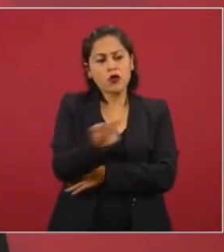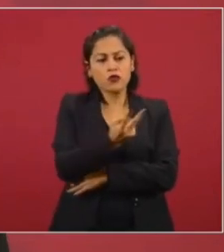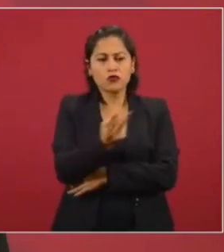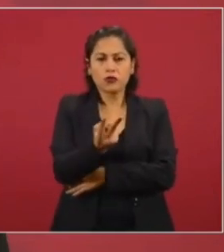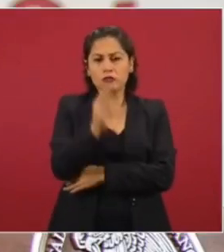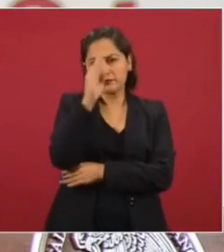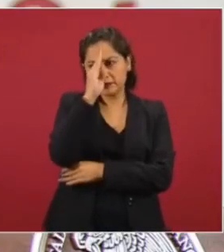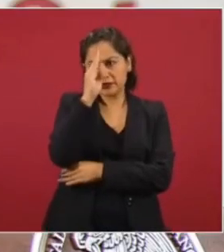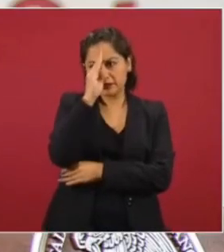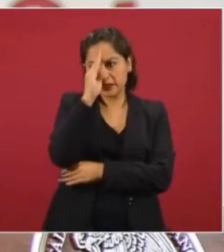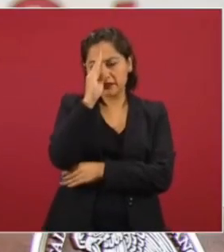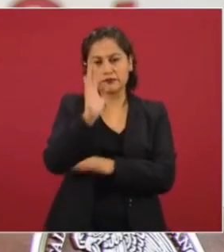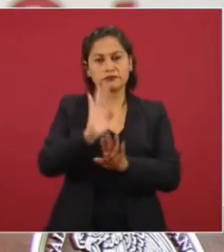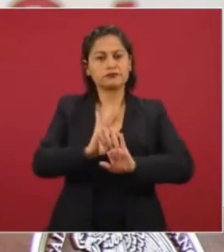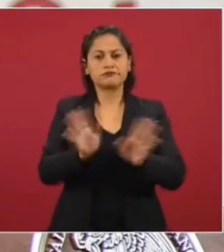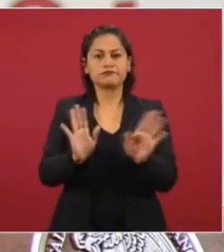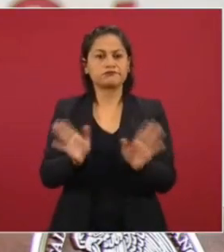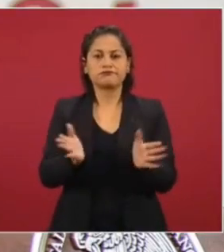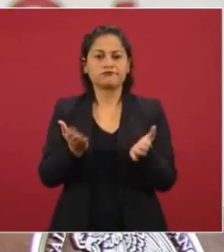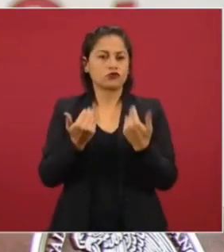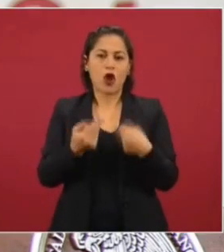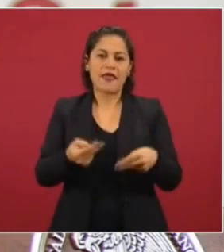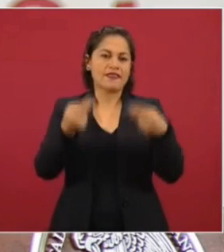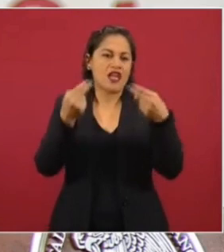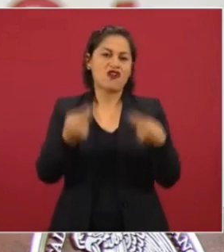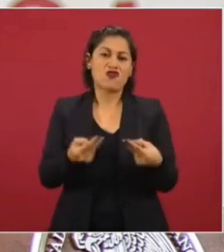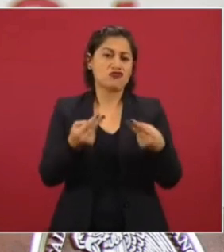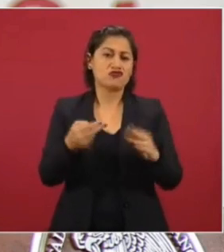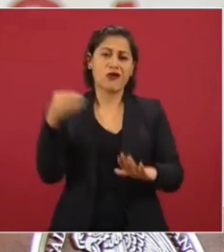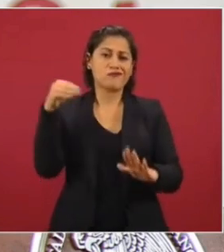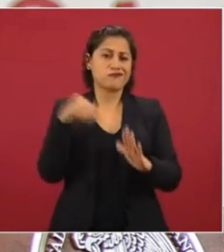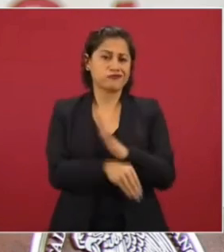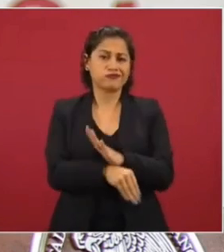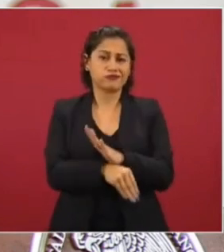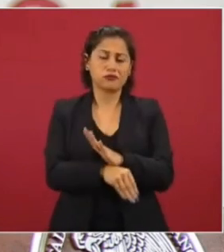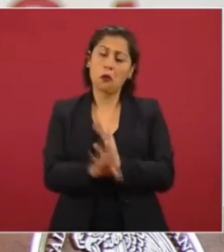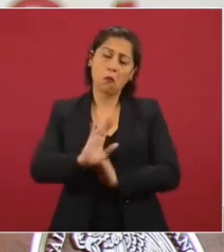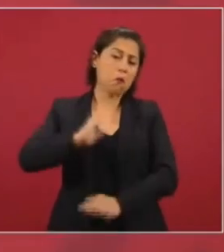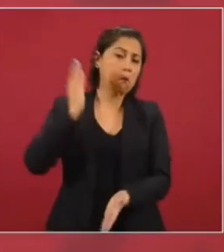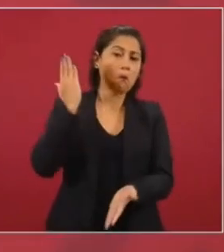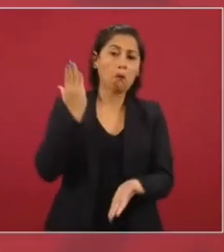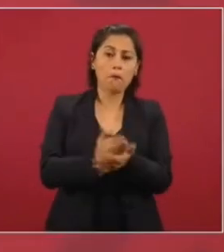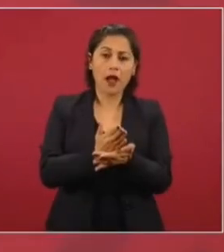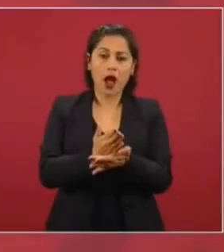y la para, la detiene